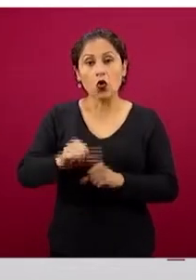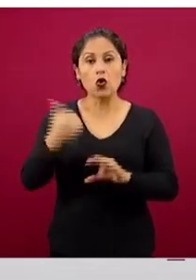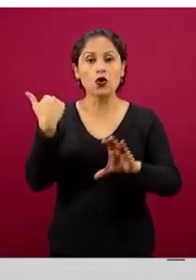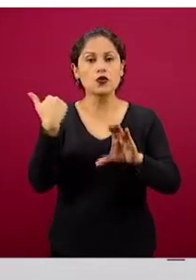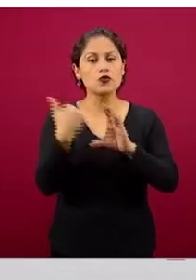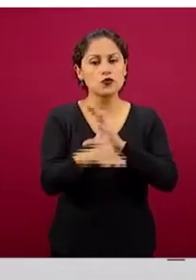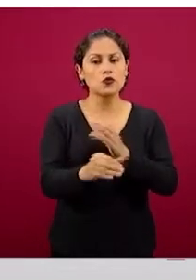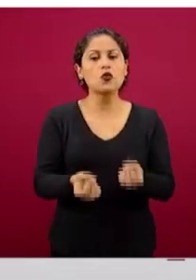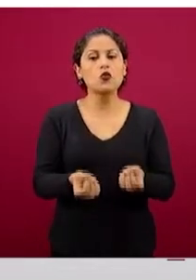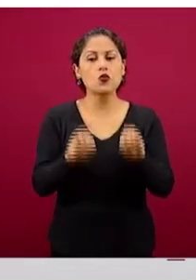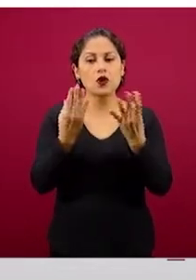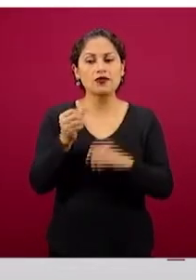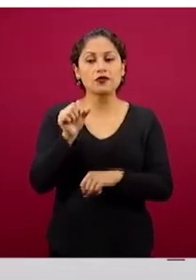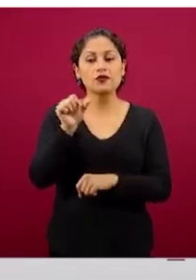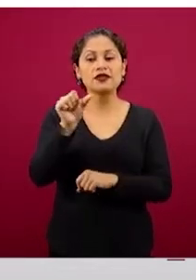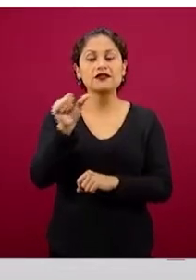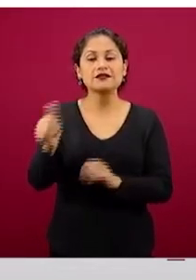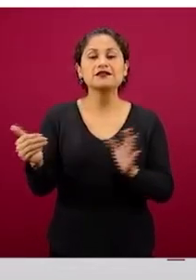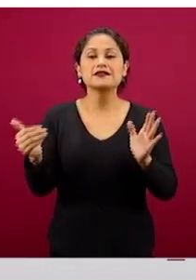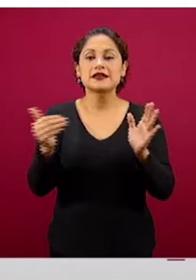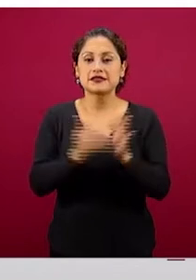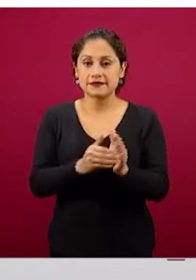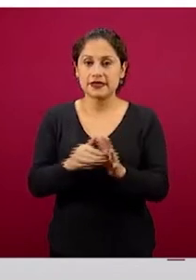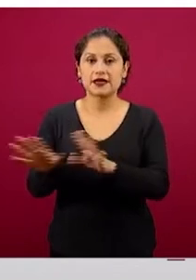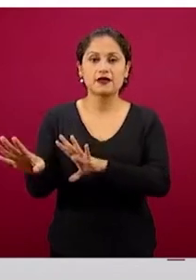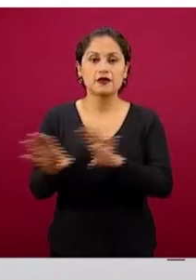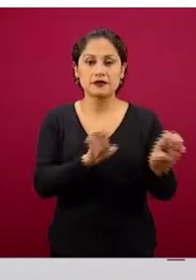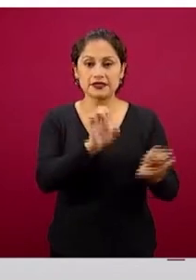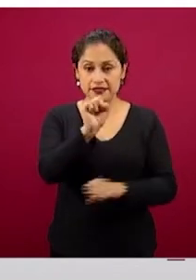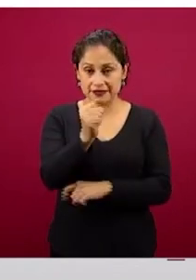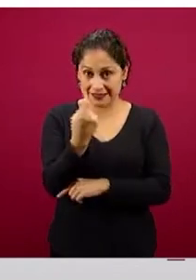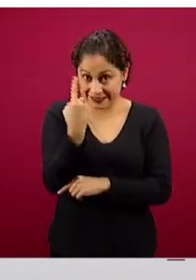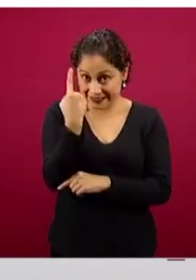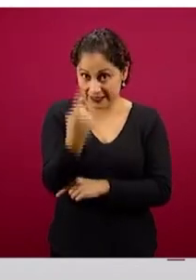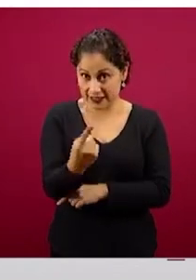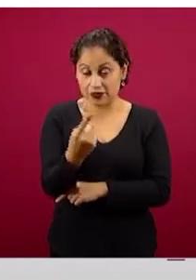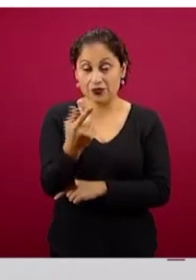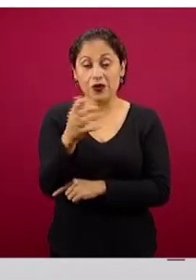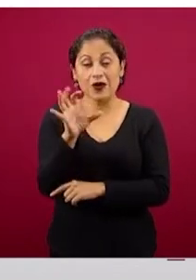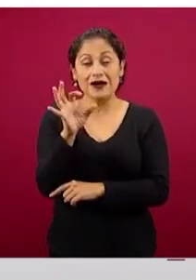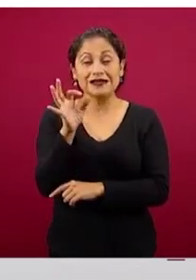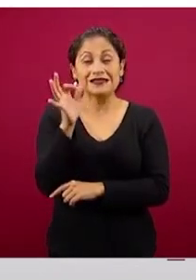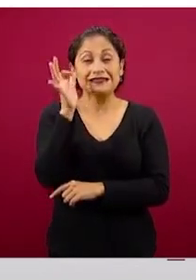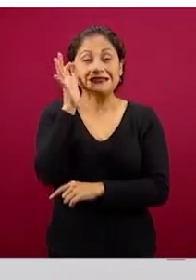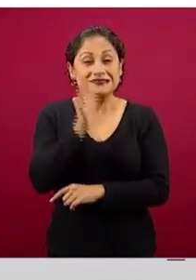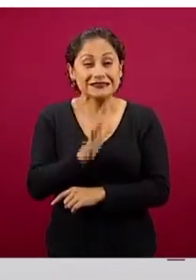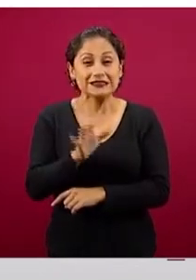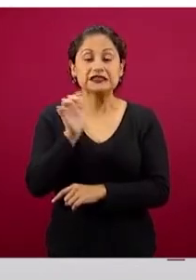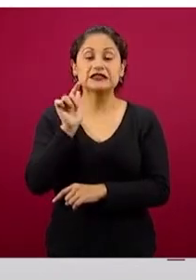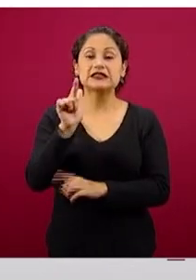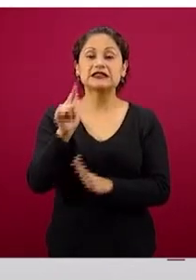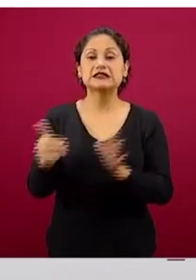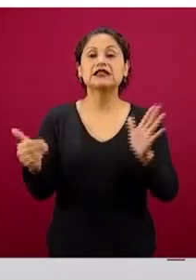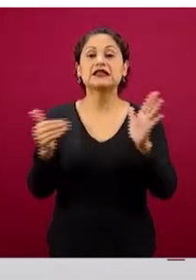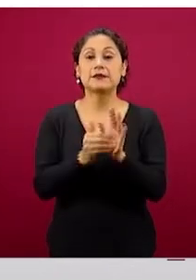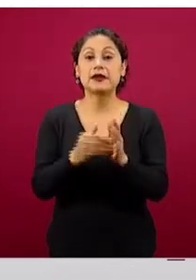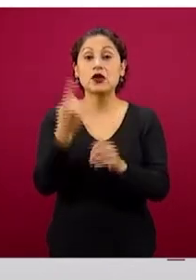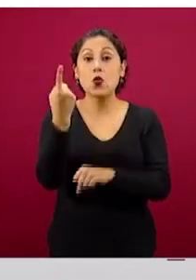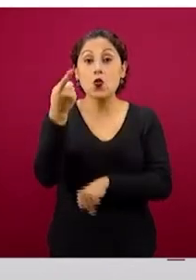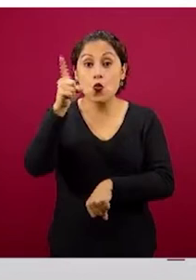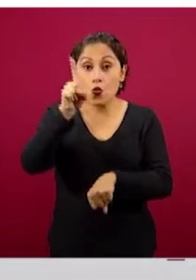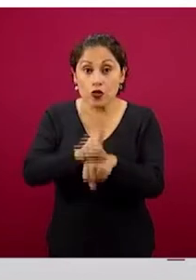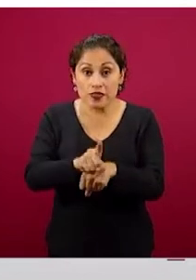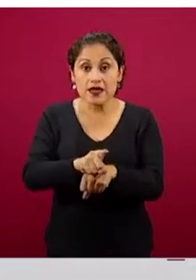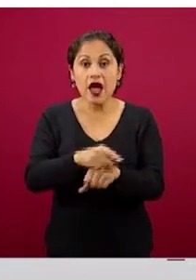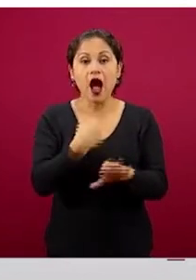importante de créditos, 16 mil 961, casi 17 mil créditos, en un solo día, en